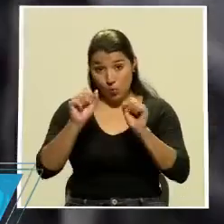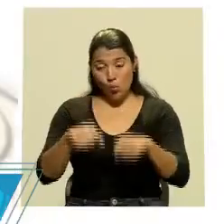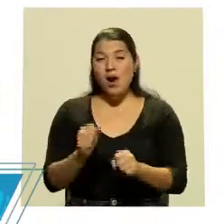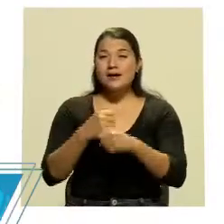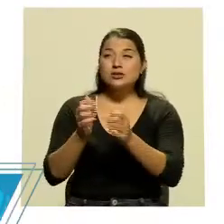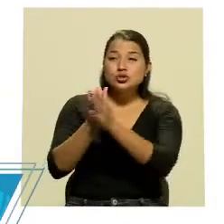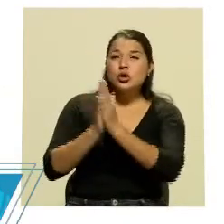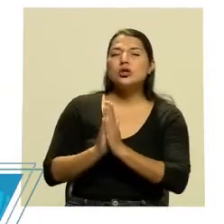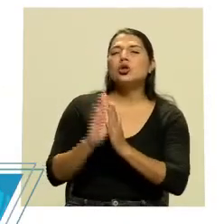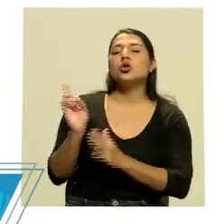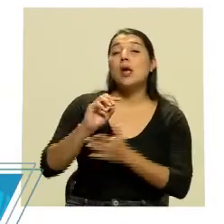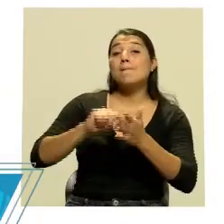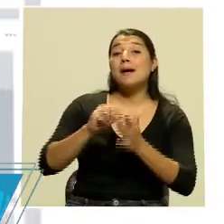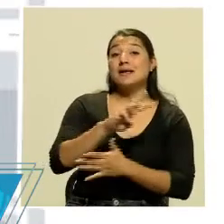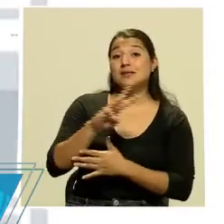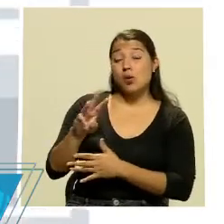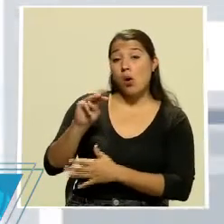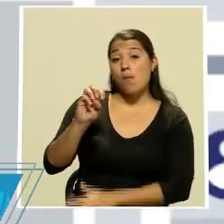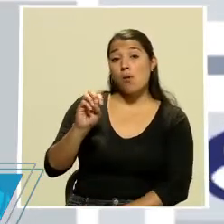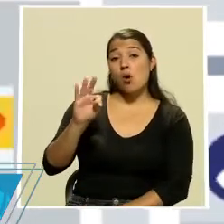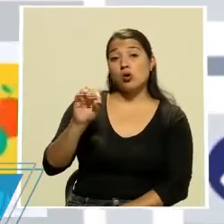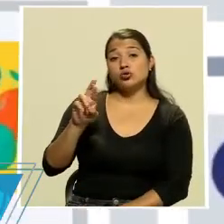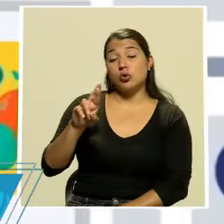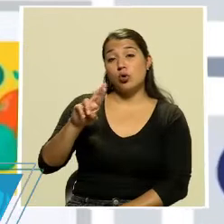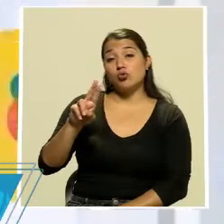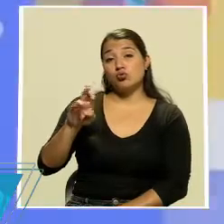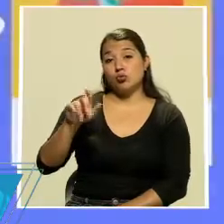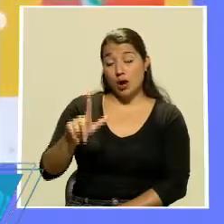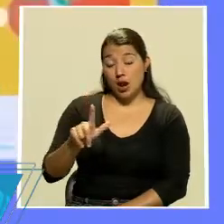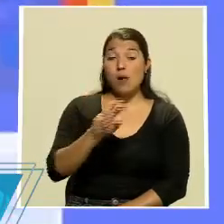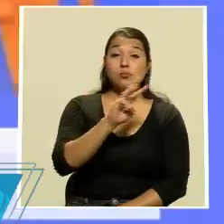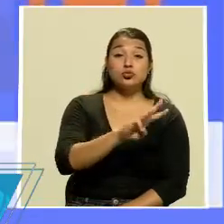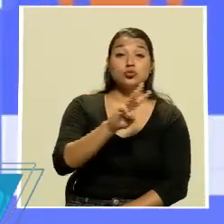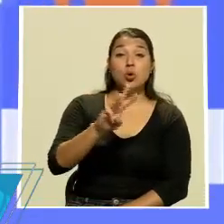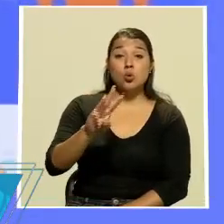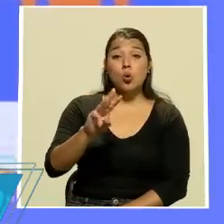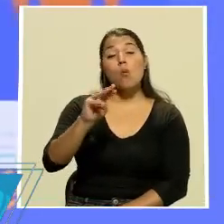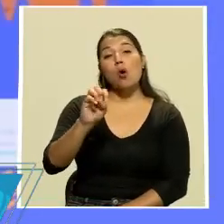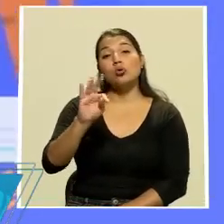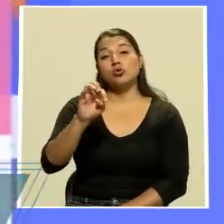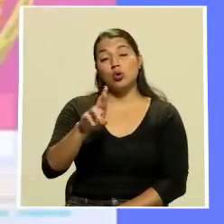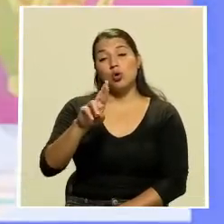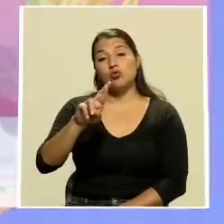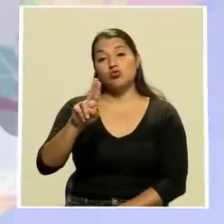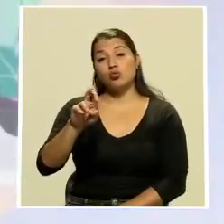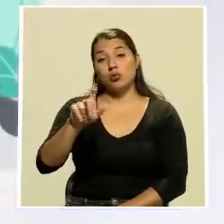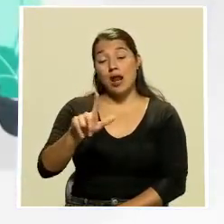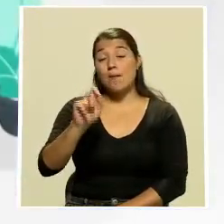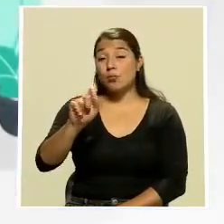solicitud mediante la página web de Motor Rural www.motorrural.inder